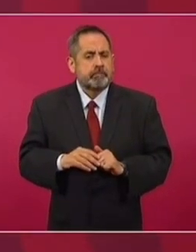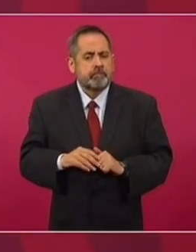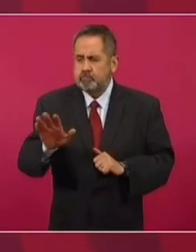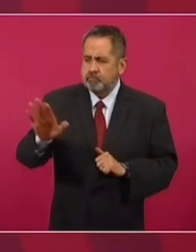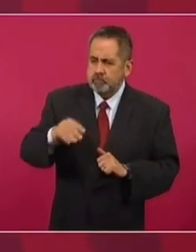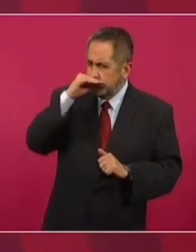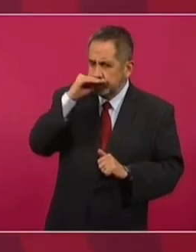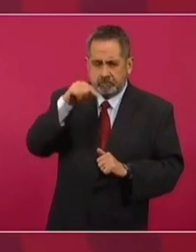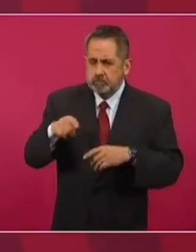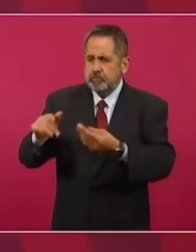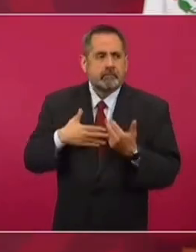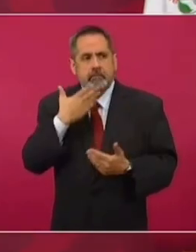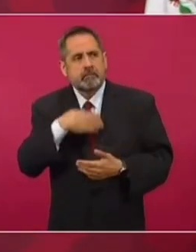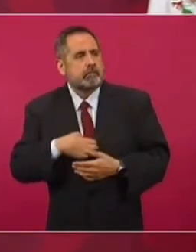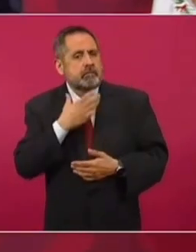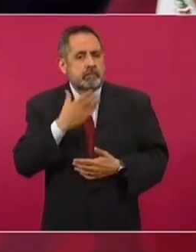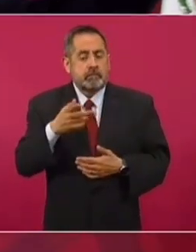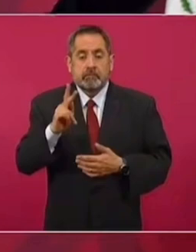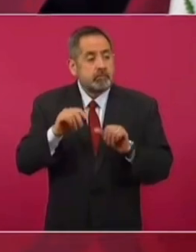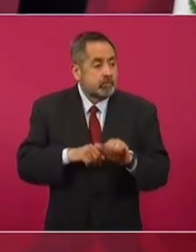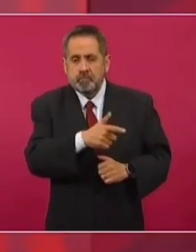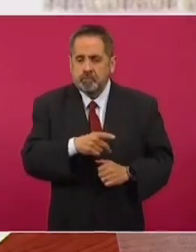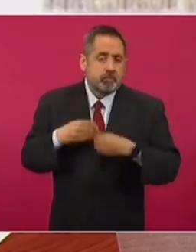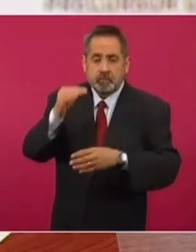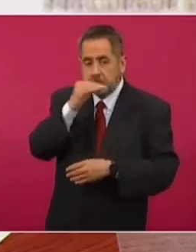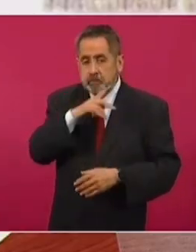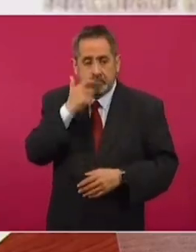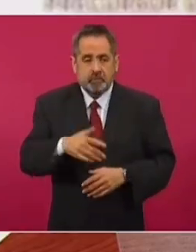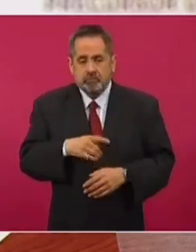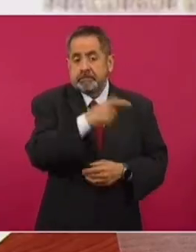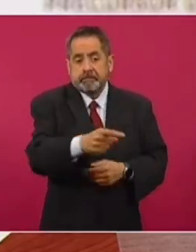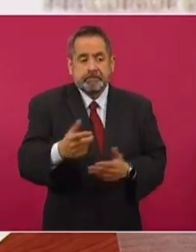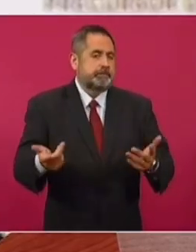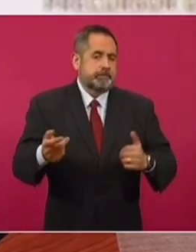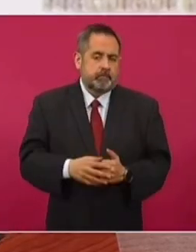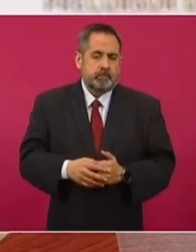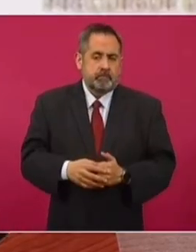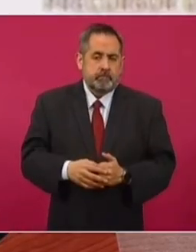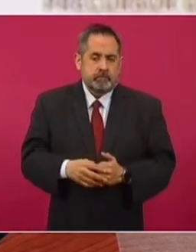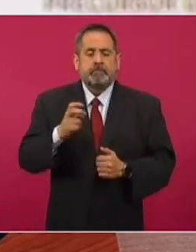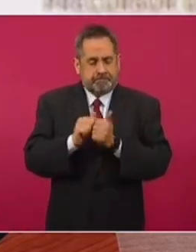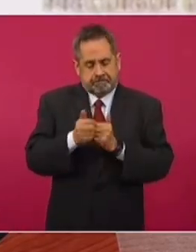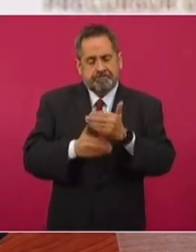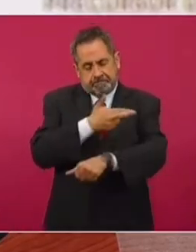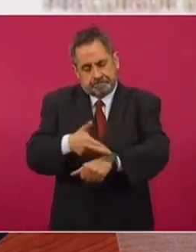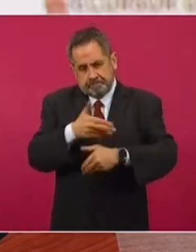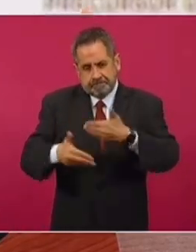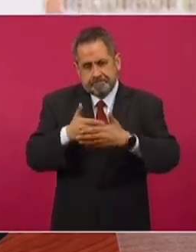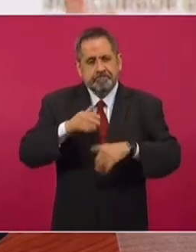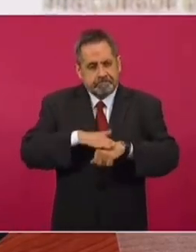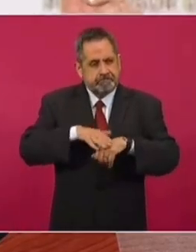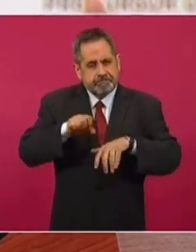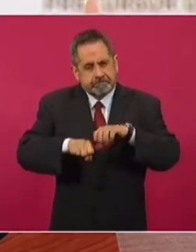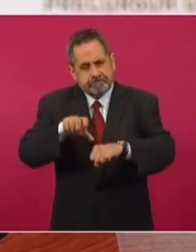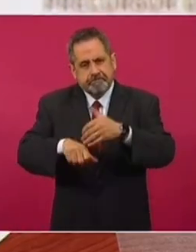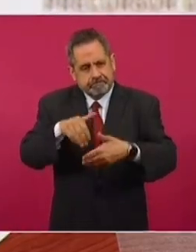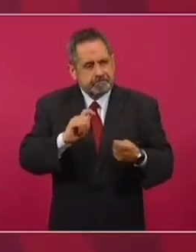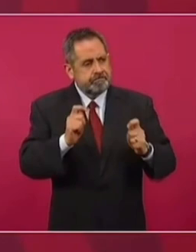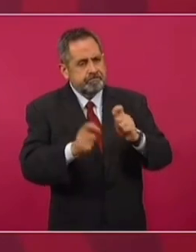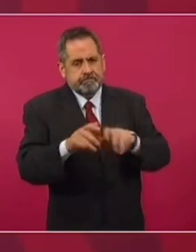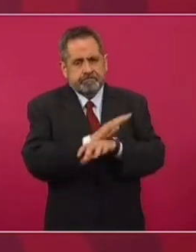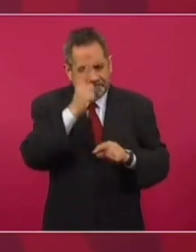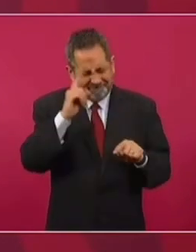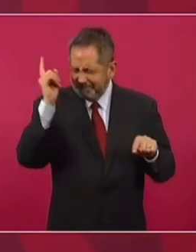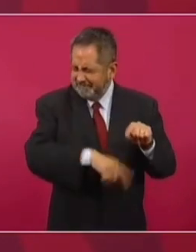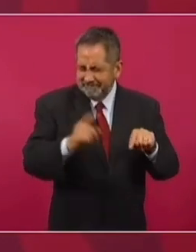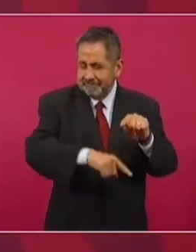gratuita la atención y los medicamentos. Pero en otros hospitales no quieren explicarlo. Entonces, es un proceso. Vamos a ir avanzando. Vamos